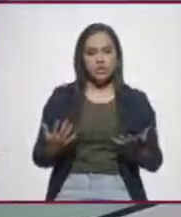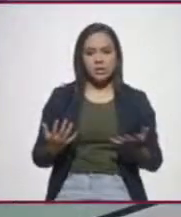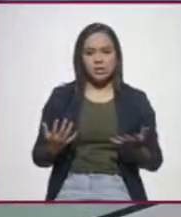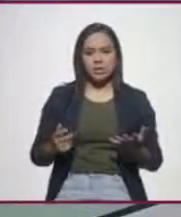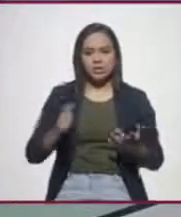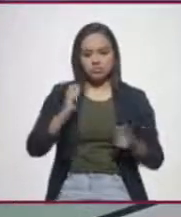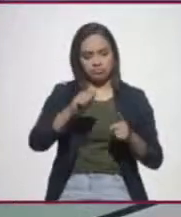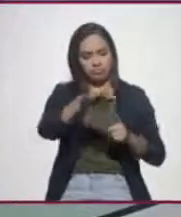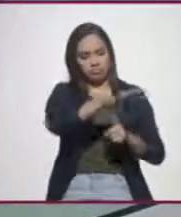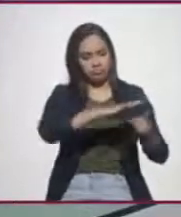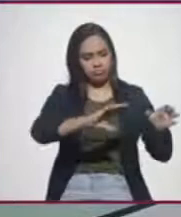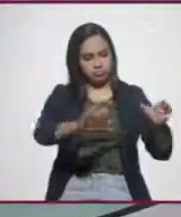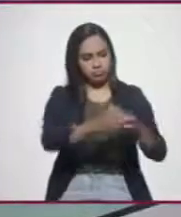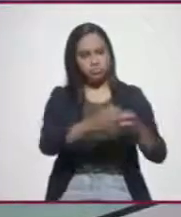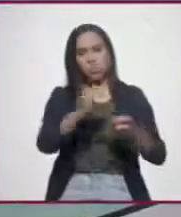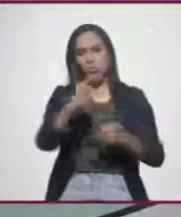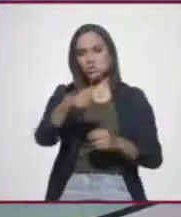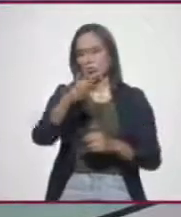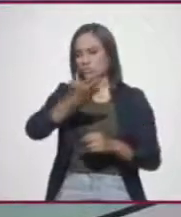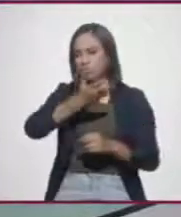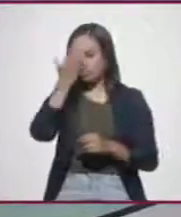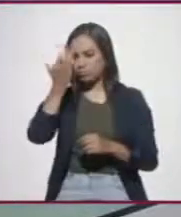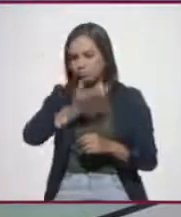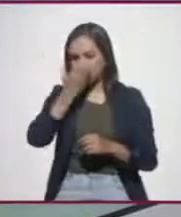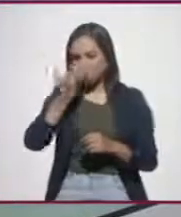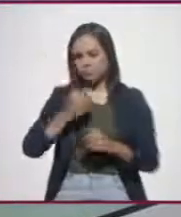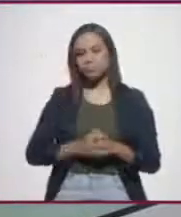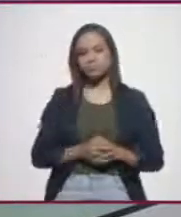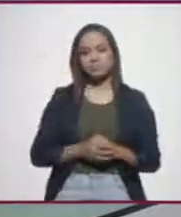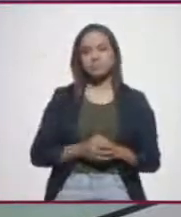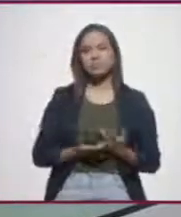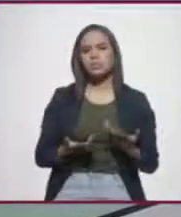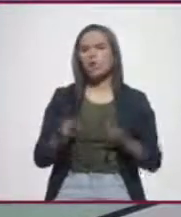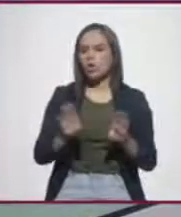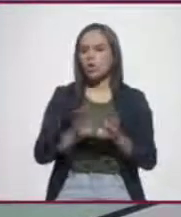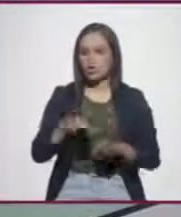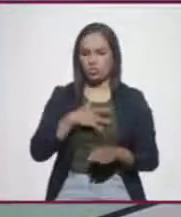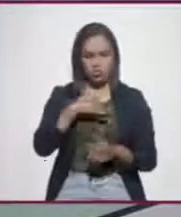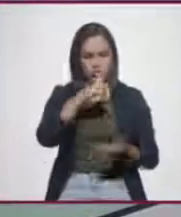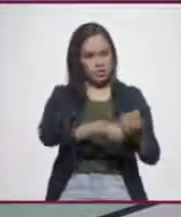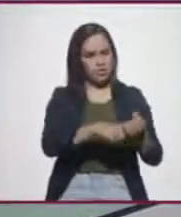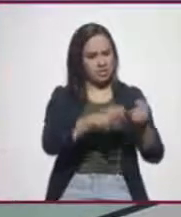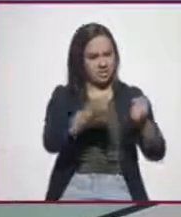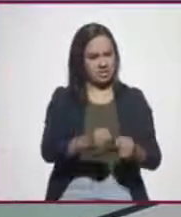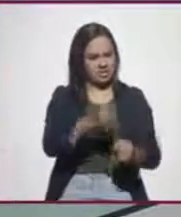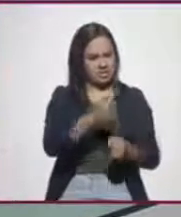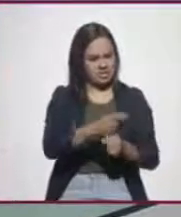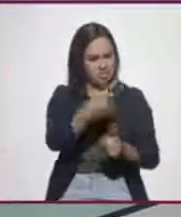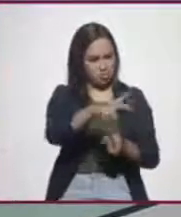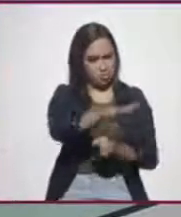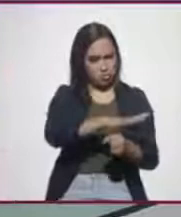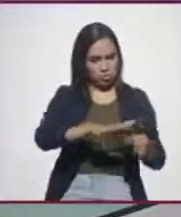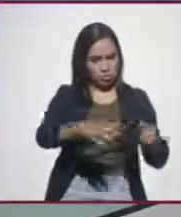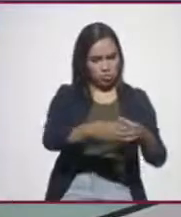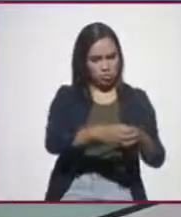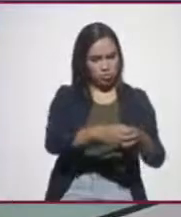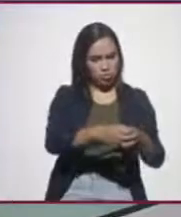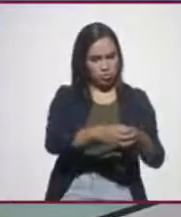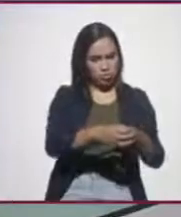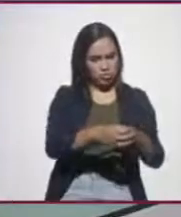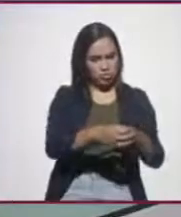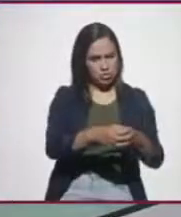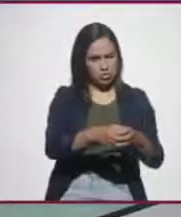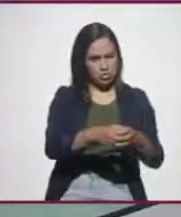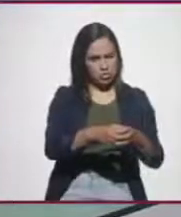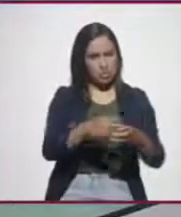región o cotidianeidad, por ponerlo de alguna manera, es cómo sientes la inseguridad a nivel colonia, que esa más que